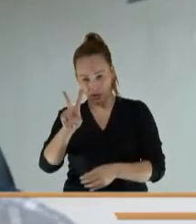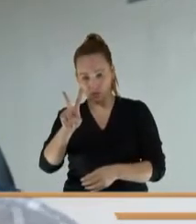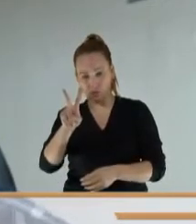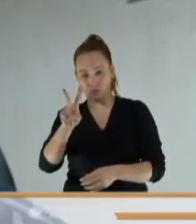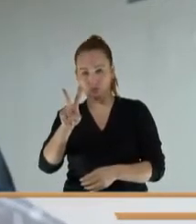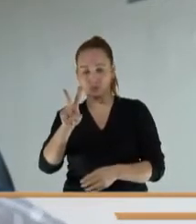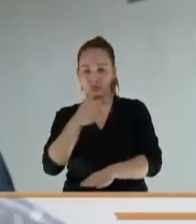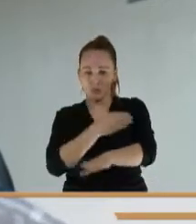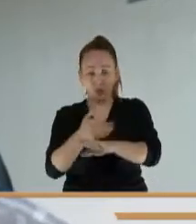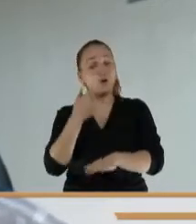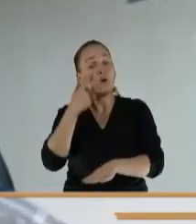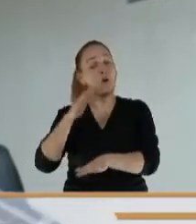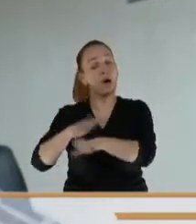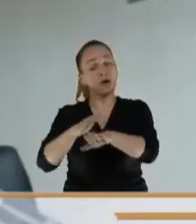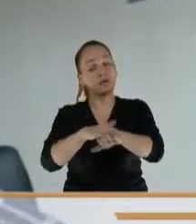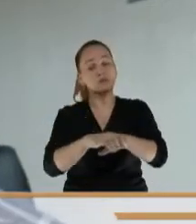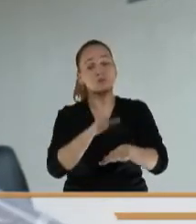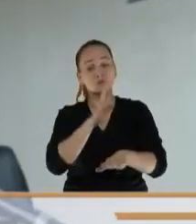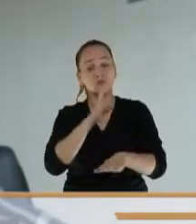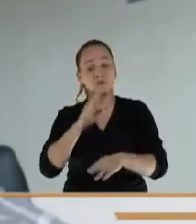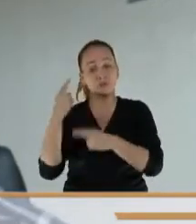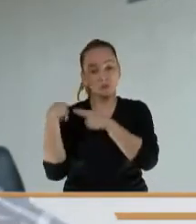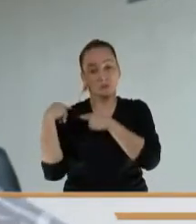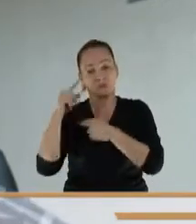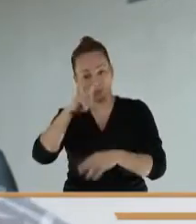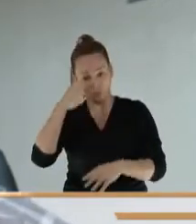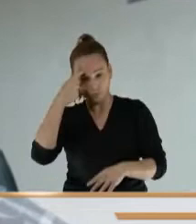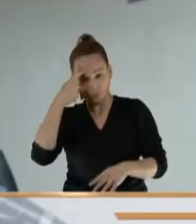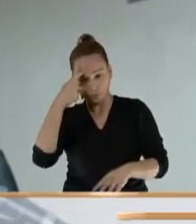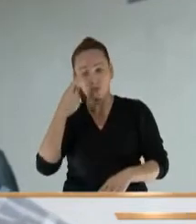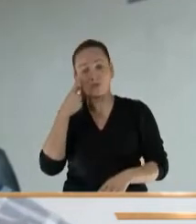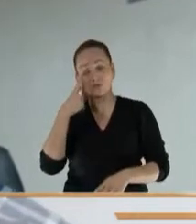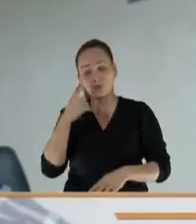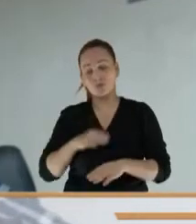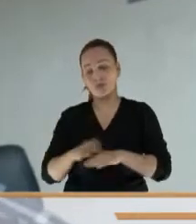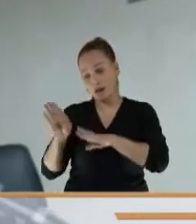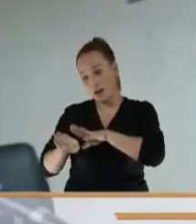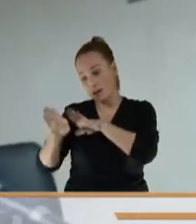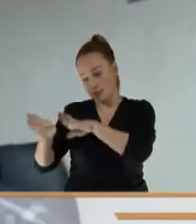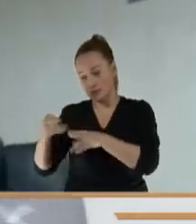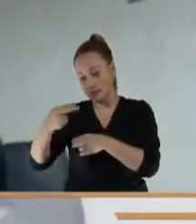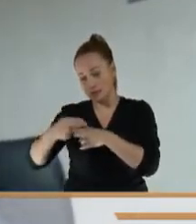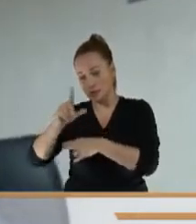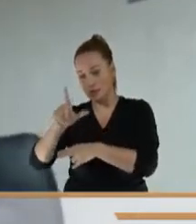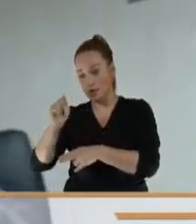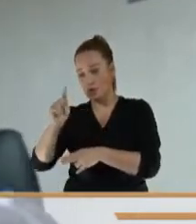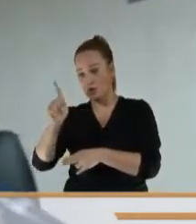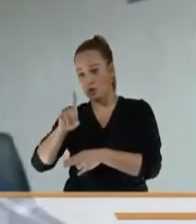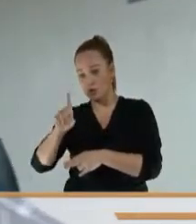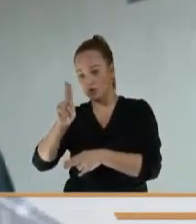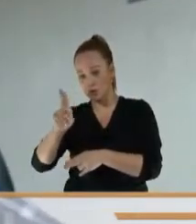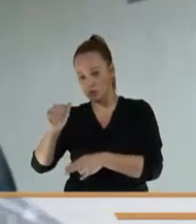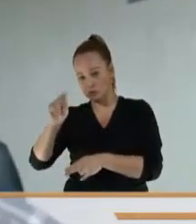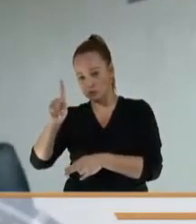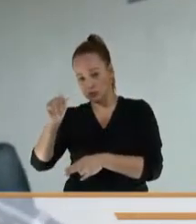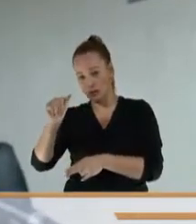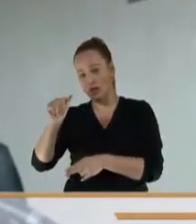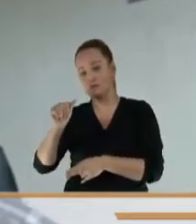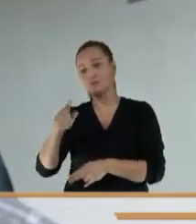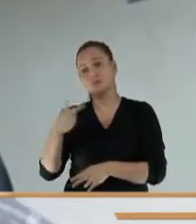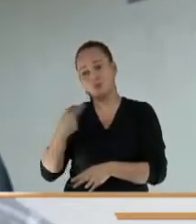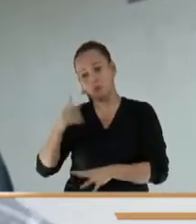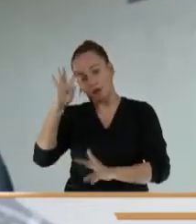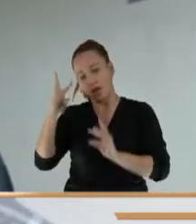Yo estoy de acuerdo con el representante Juan Carlos Lozada y por eso quiero pedirle,